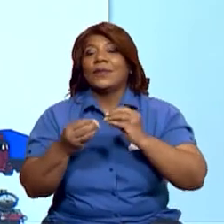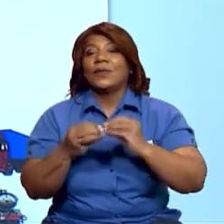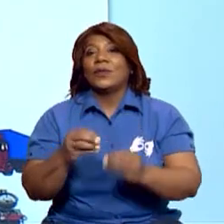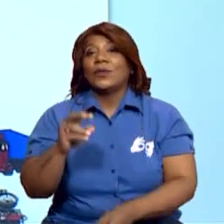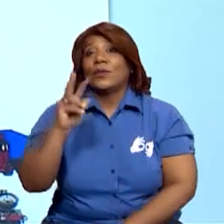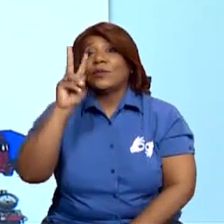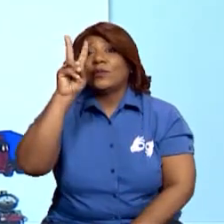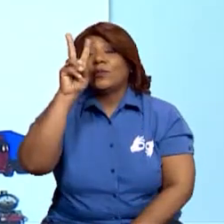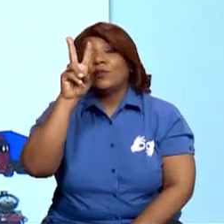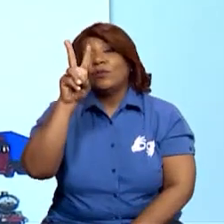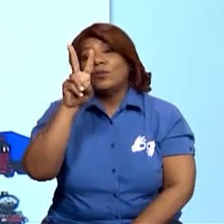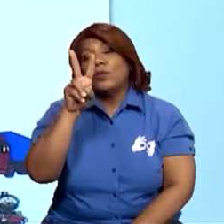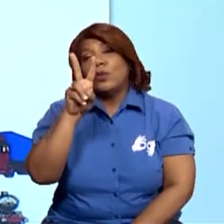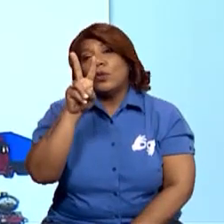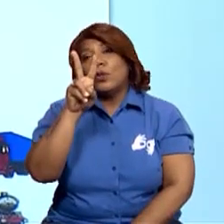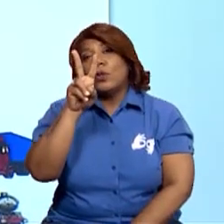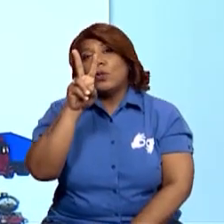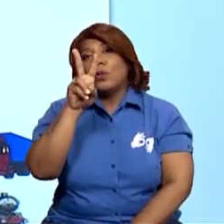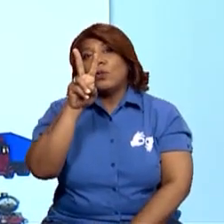¿qué número es acuático?